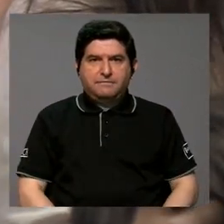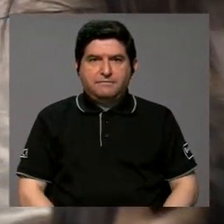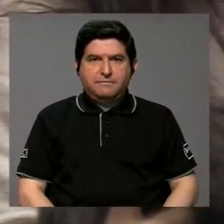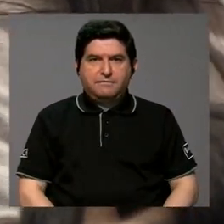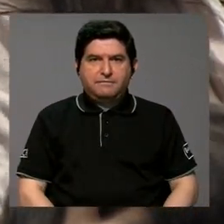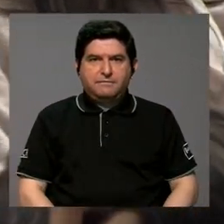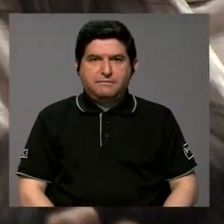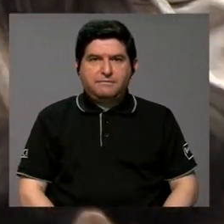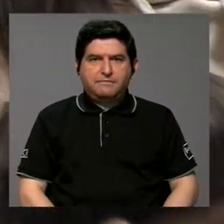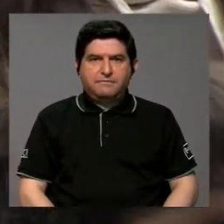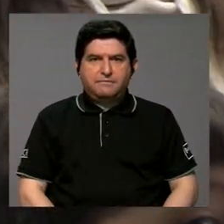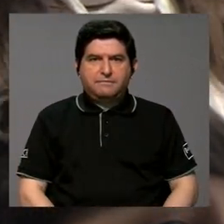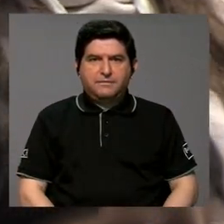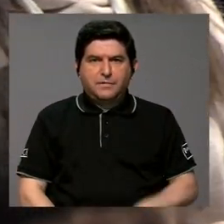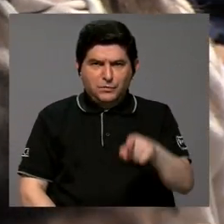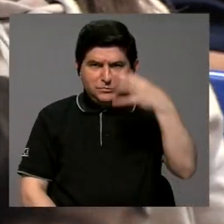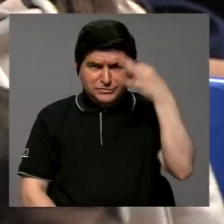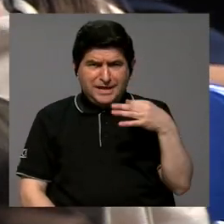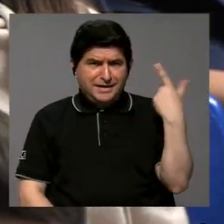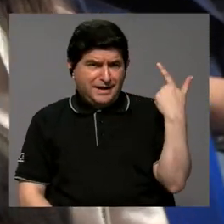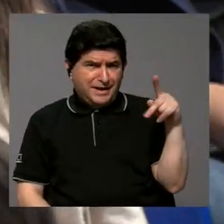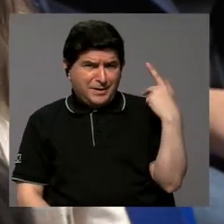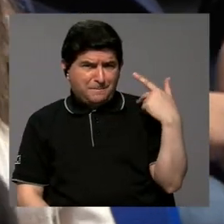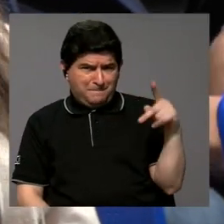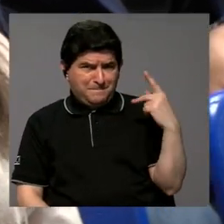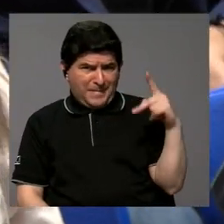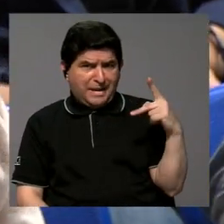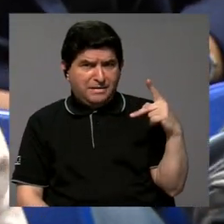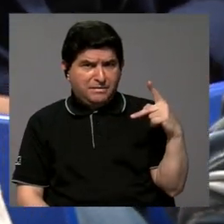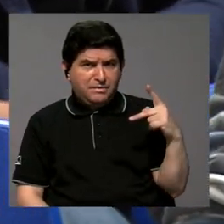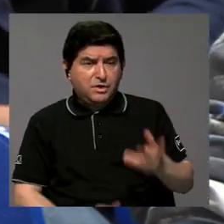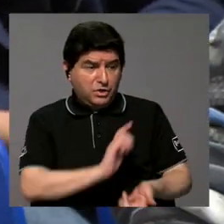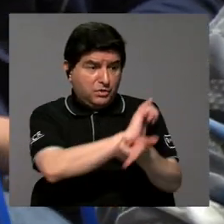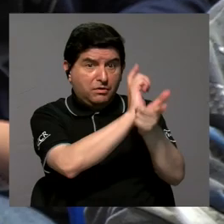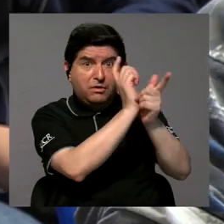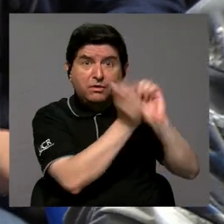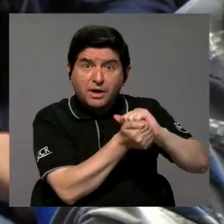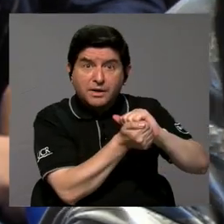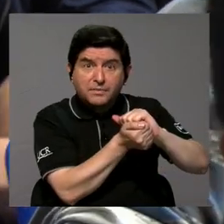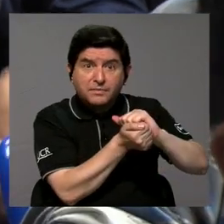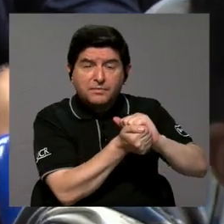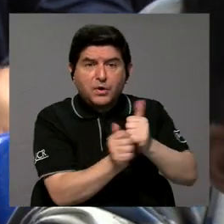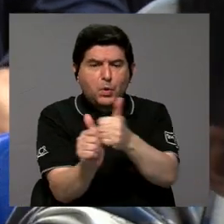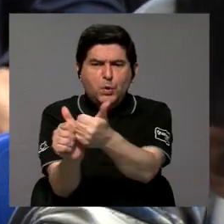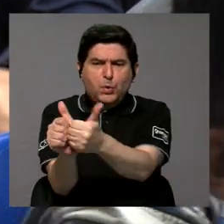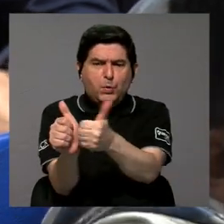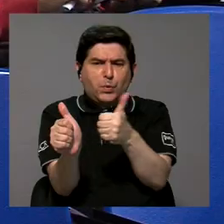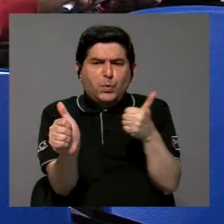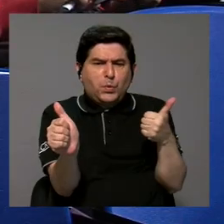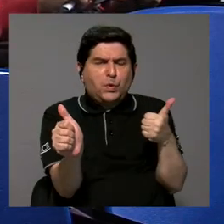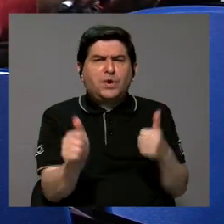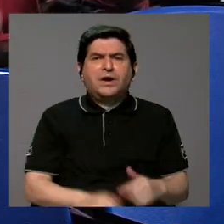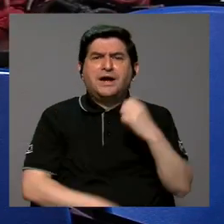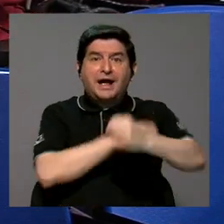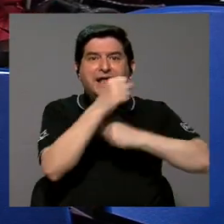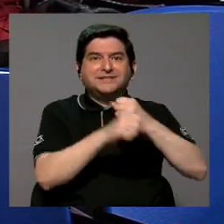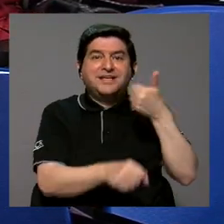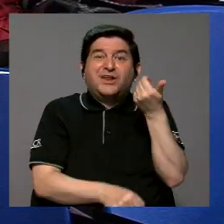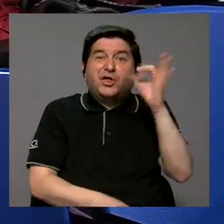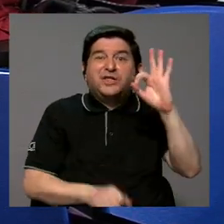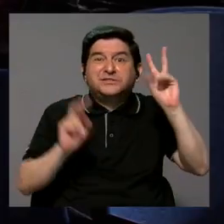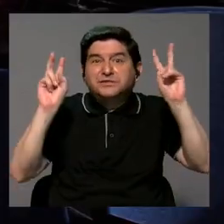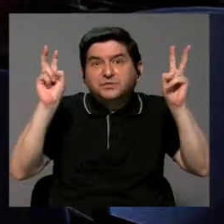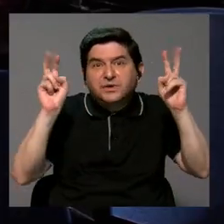que esté en riesgo el que hayan cambios que más bien retrocedamos al siglo XIX?